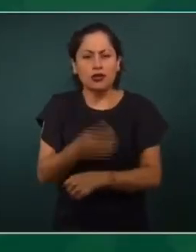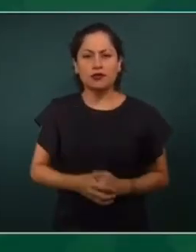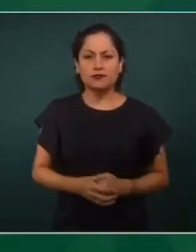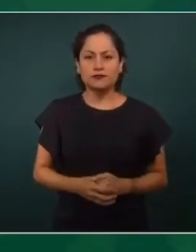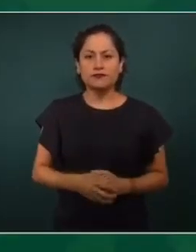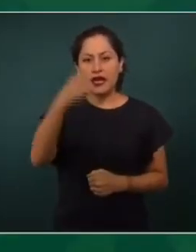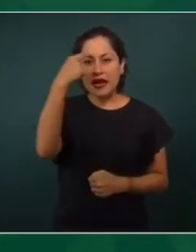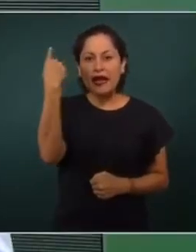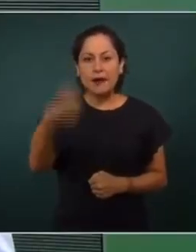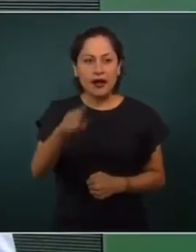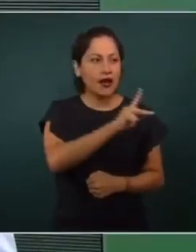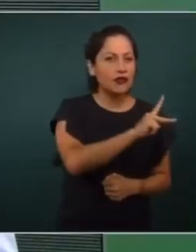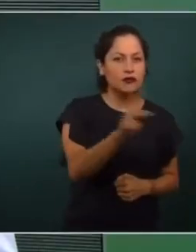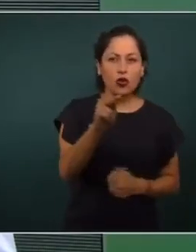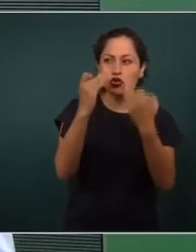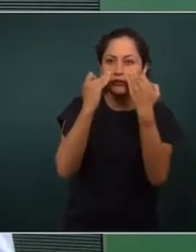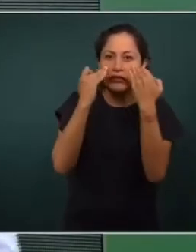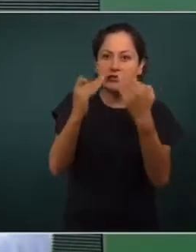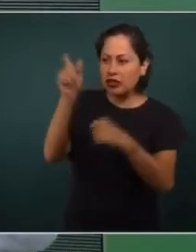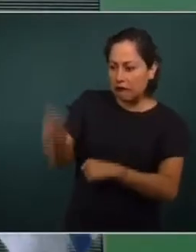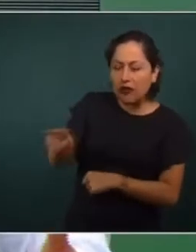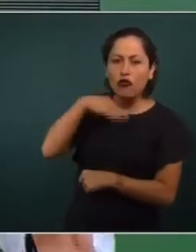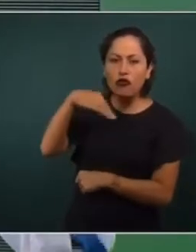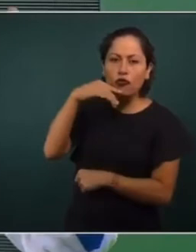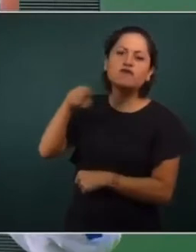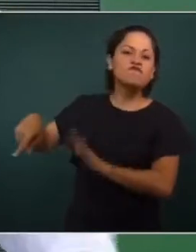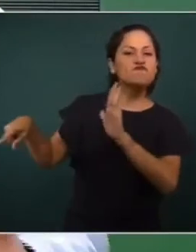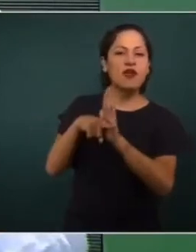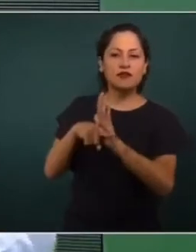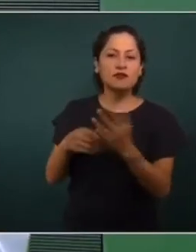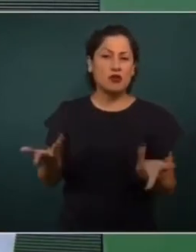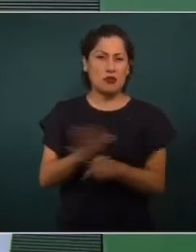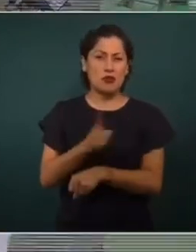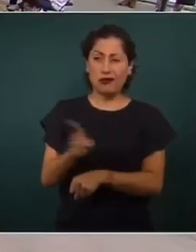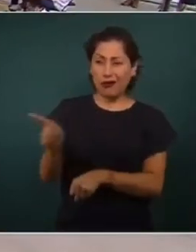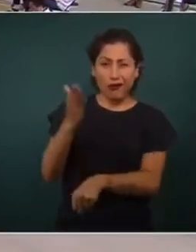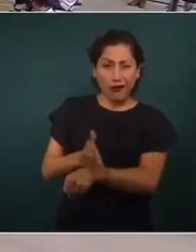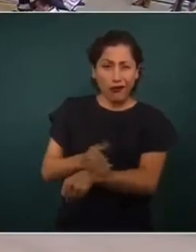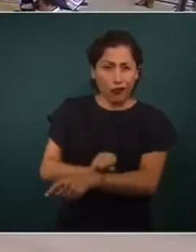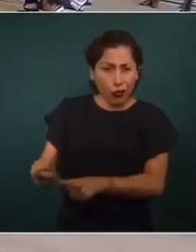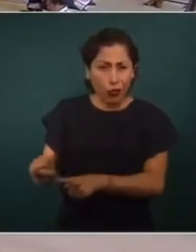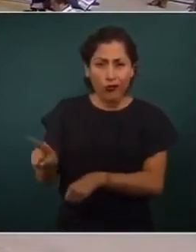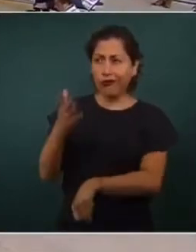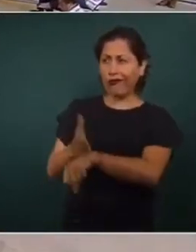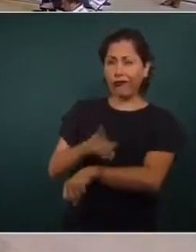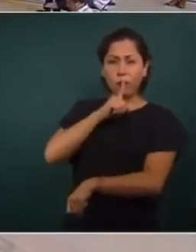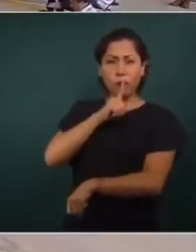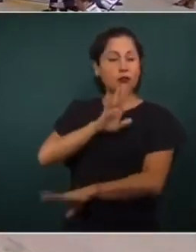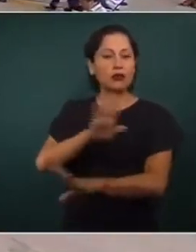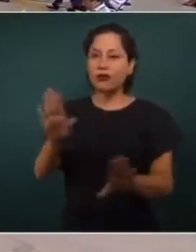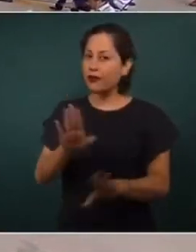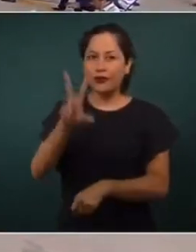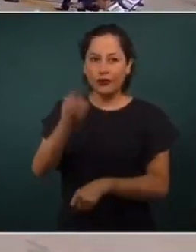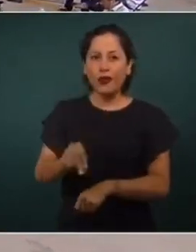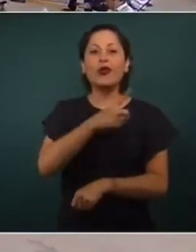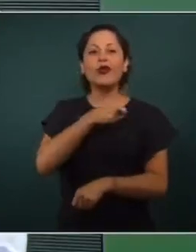Para estigmatizar a los corruptos Porque no es nada más castigarlos Sino que no se repita